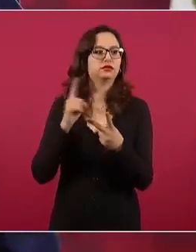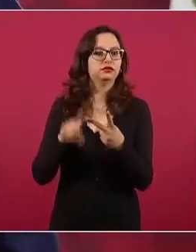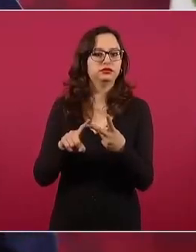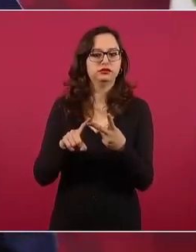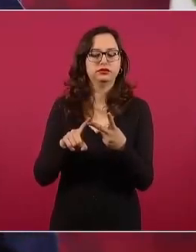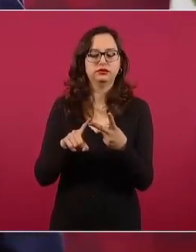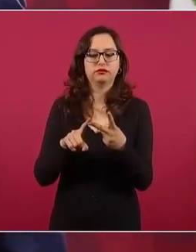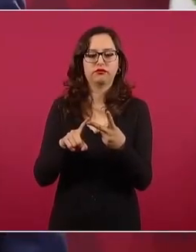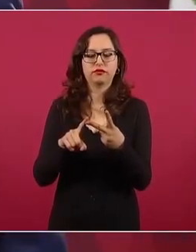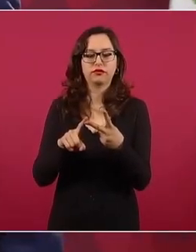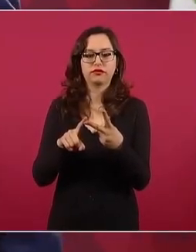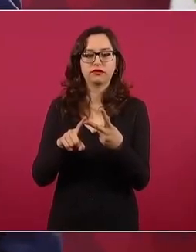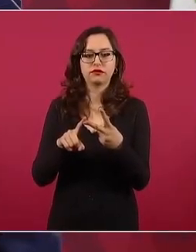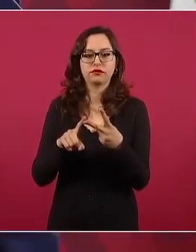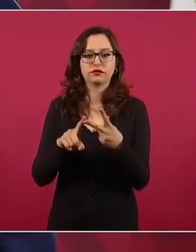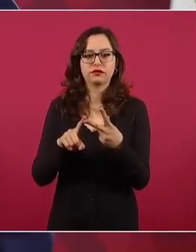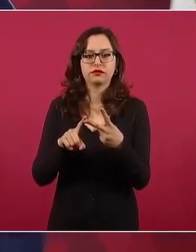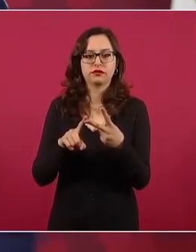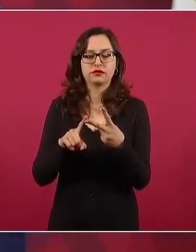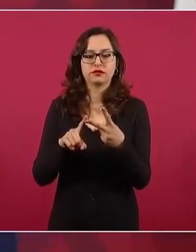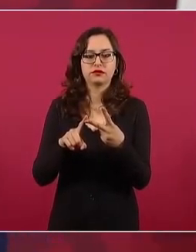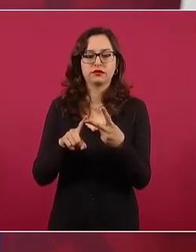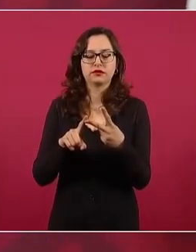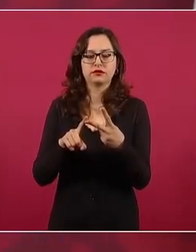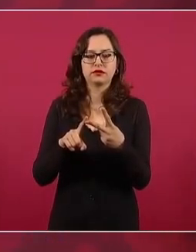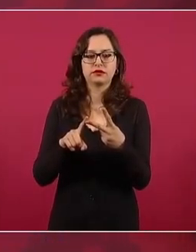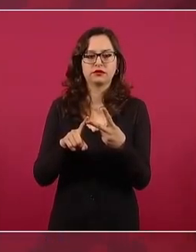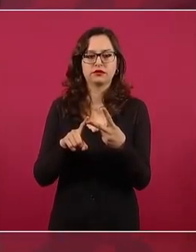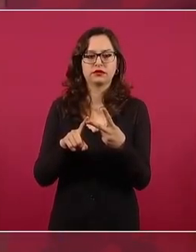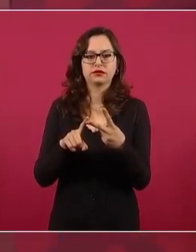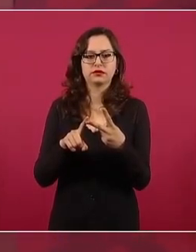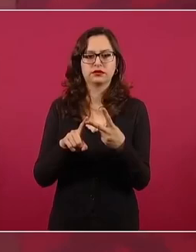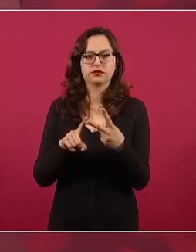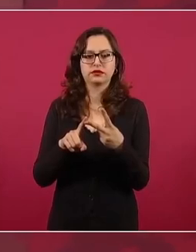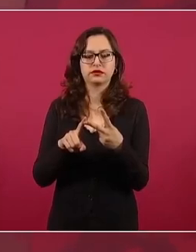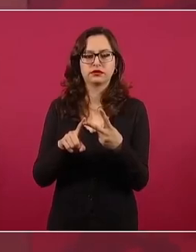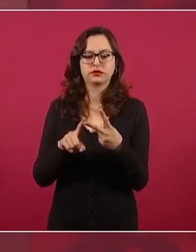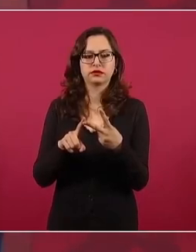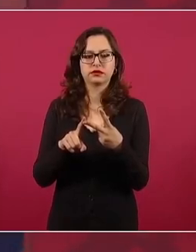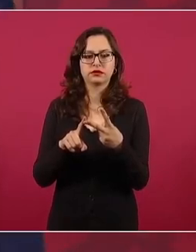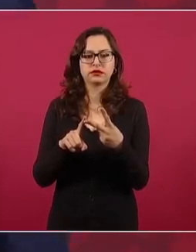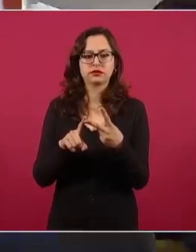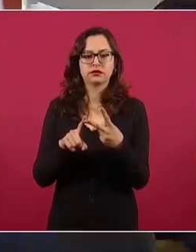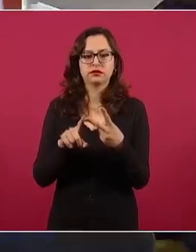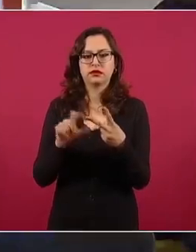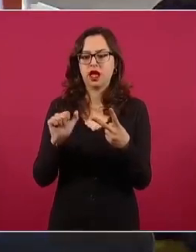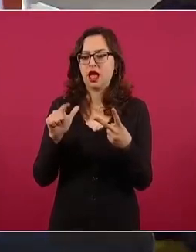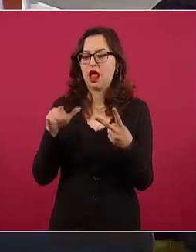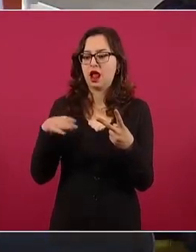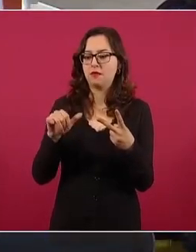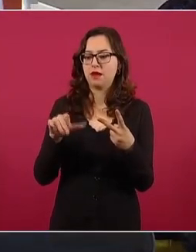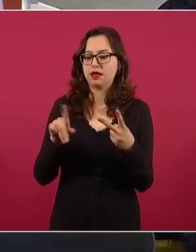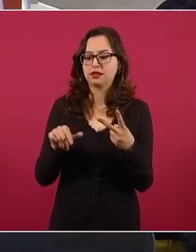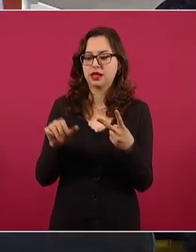participa Almazán,